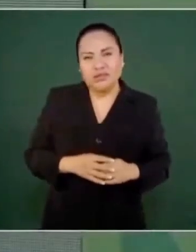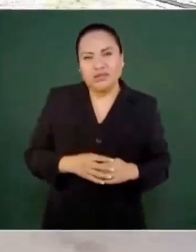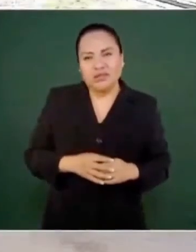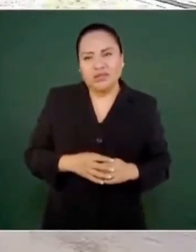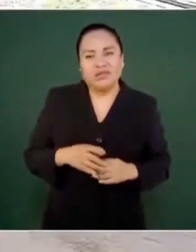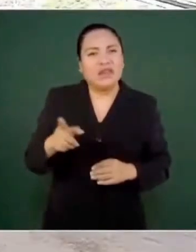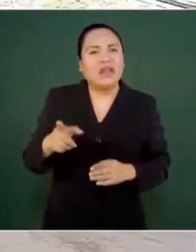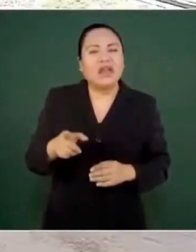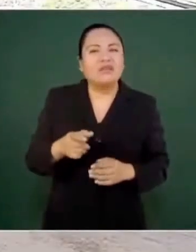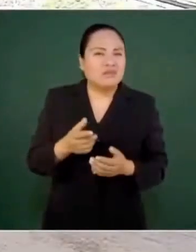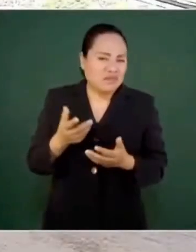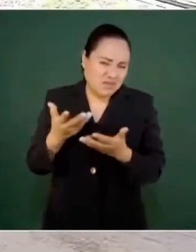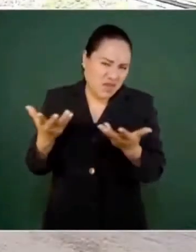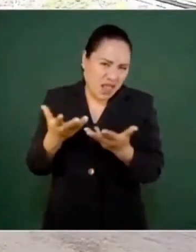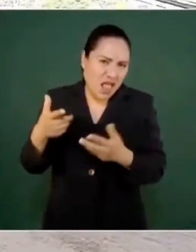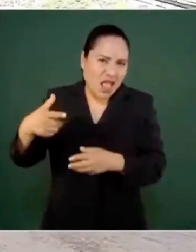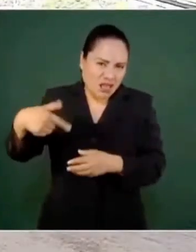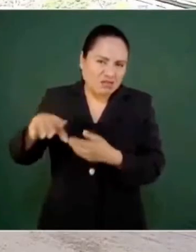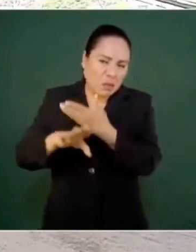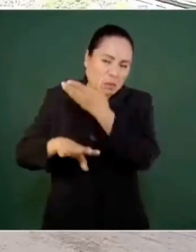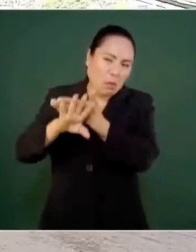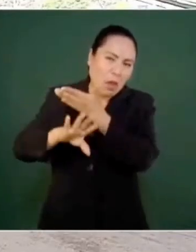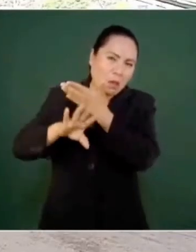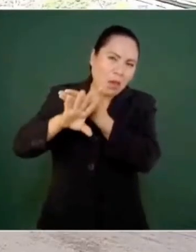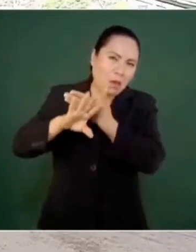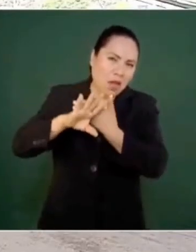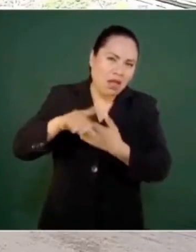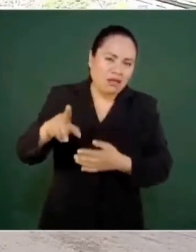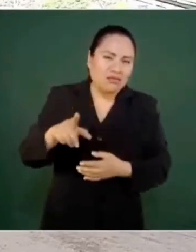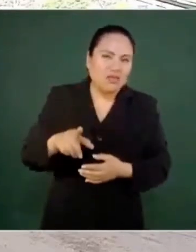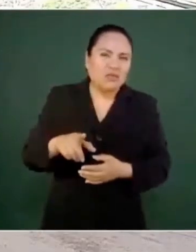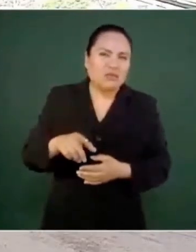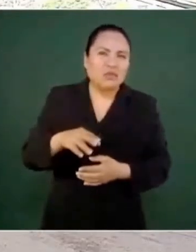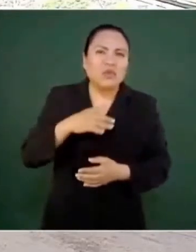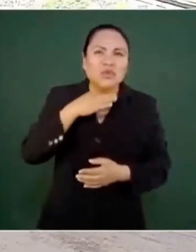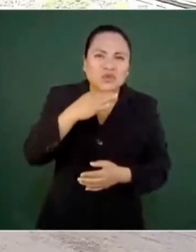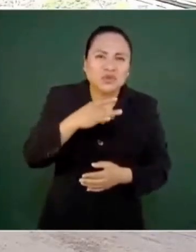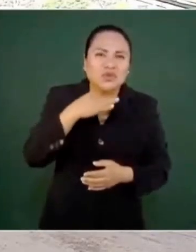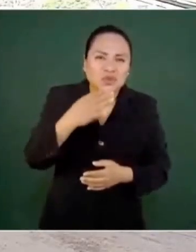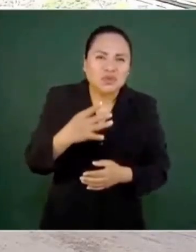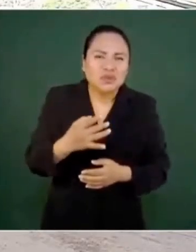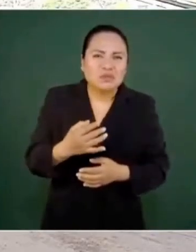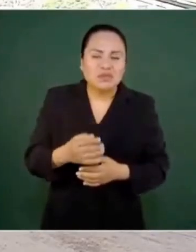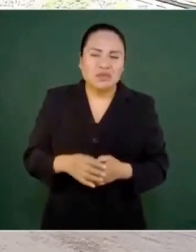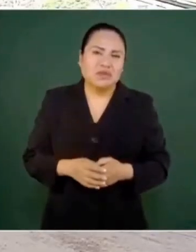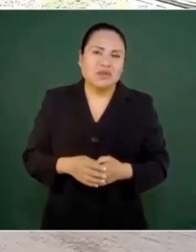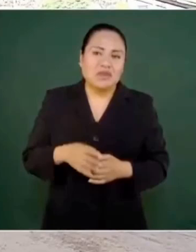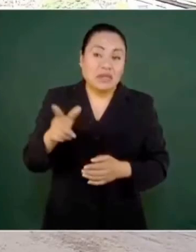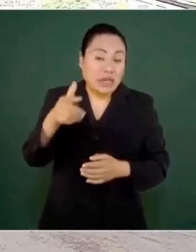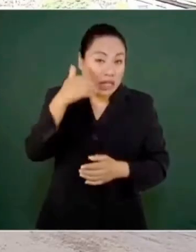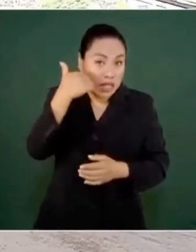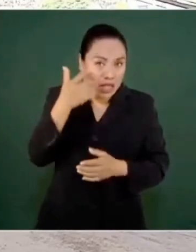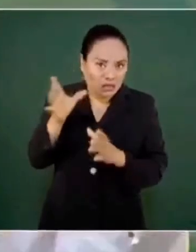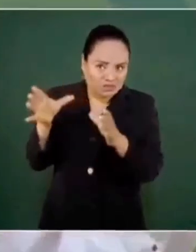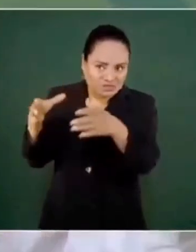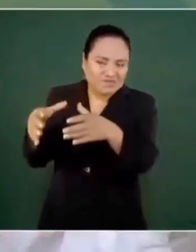práctica la guerra sucia, tienen el control control,